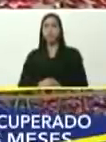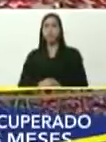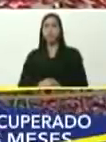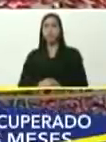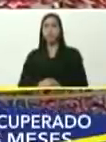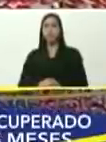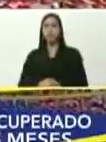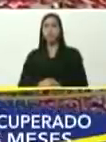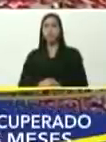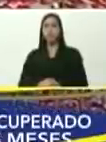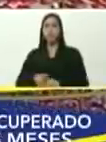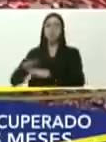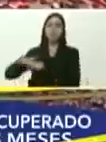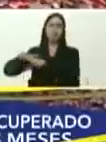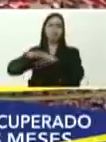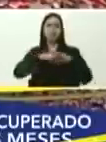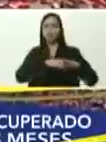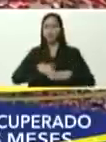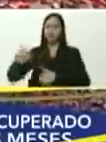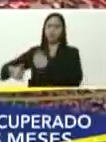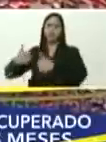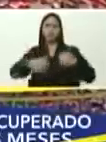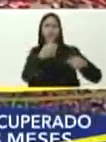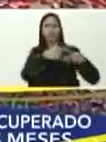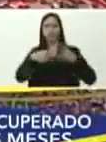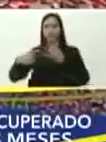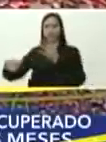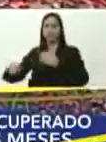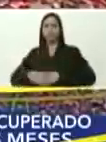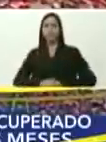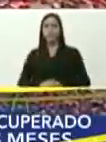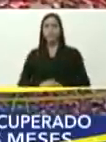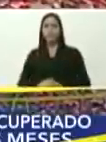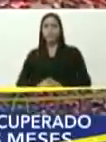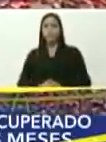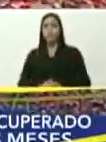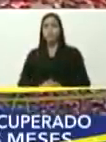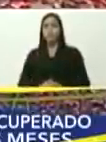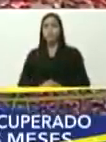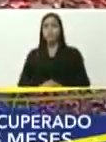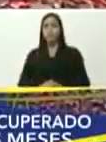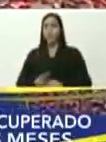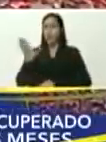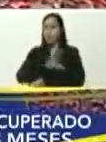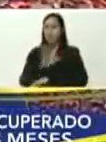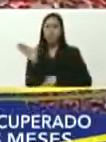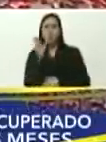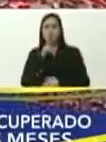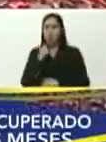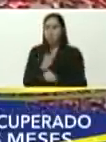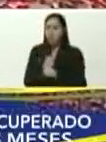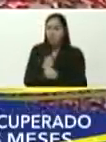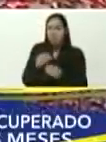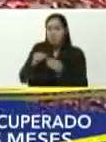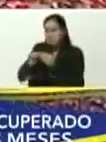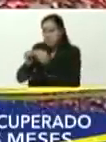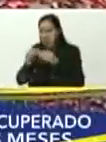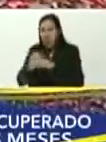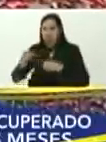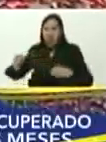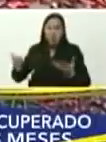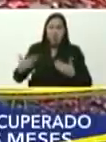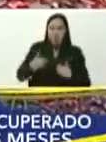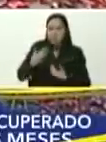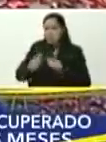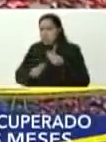puro gamelote, buchi y pluma, compadre, eso no tiene capacidad, para nada de eso, están, que yo, que voy